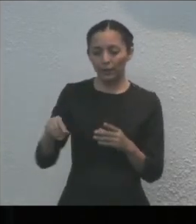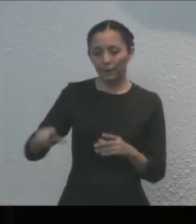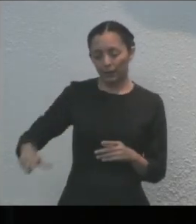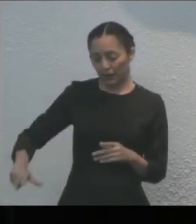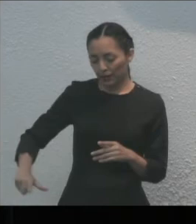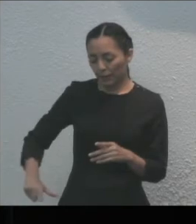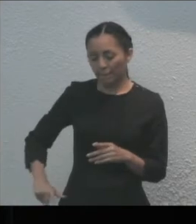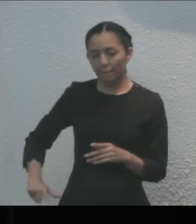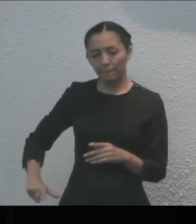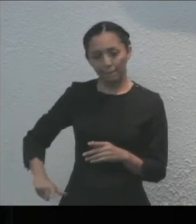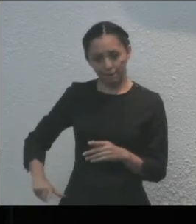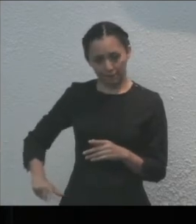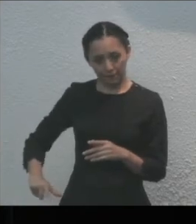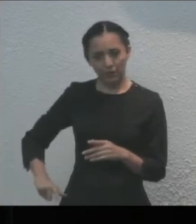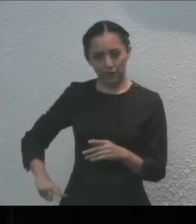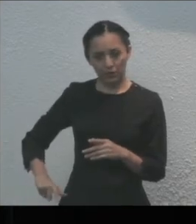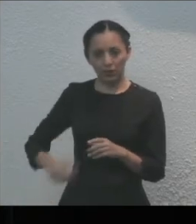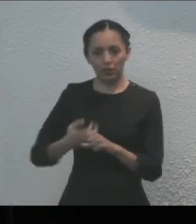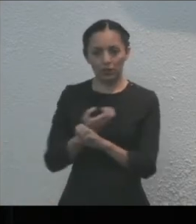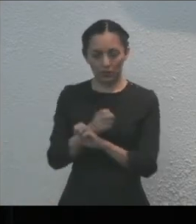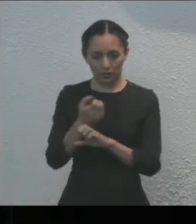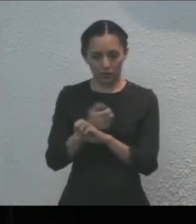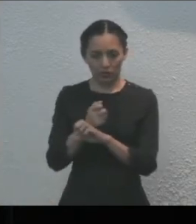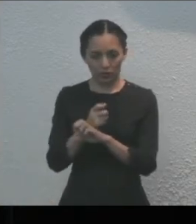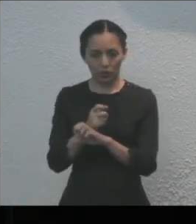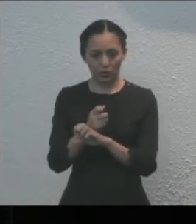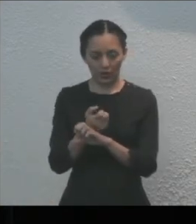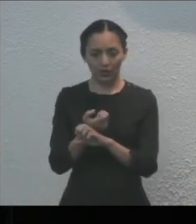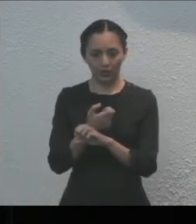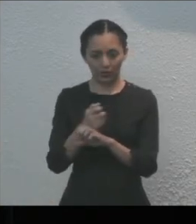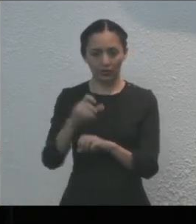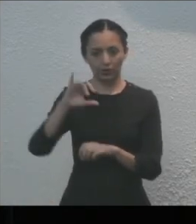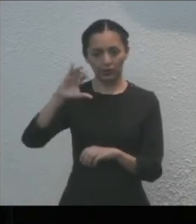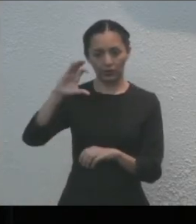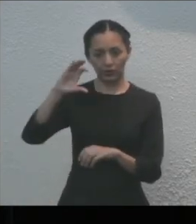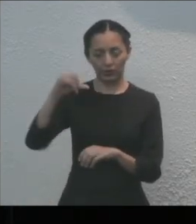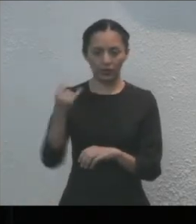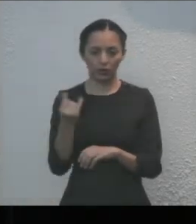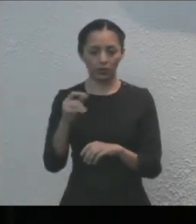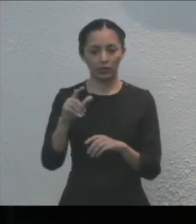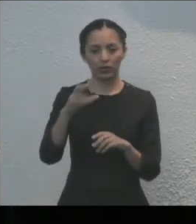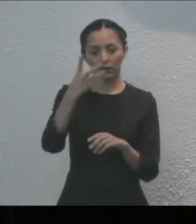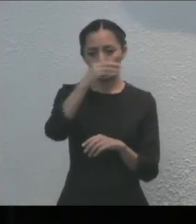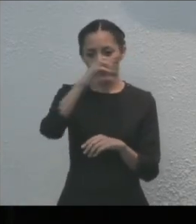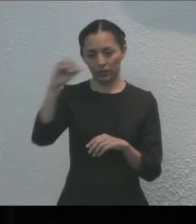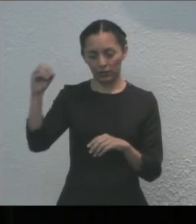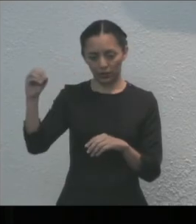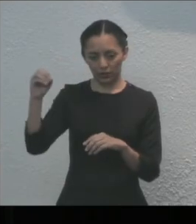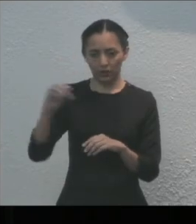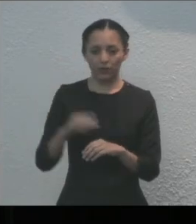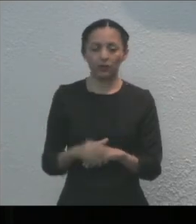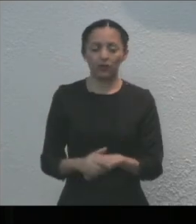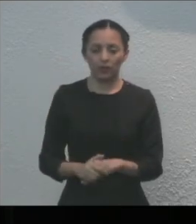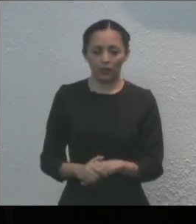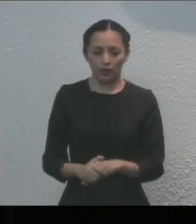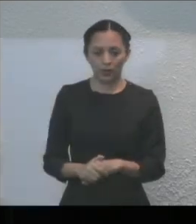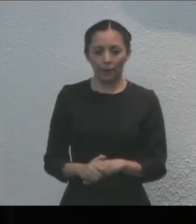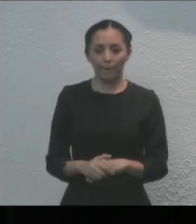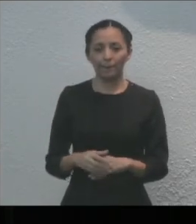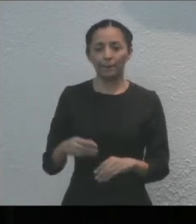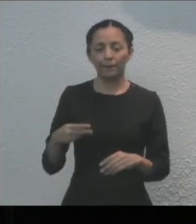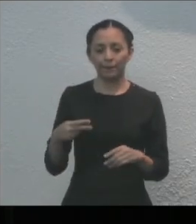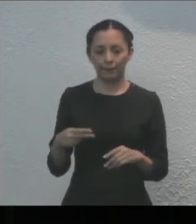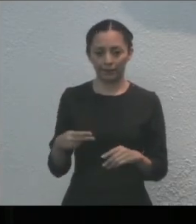del Poder Ejecutivo o, en su caso, la persona que sirva de designar en su representación quien lo presidirá. La persona